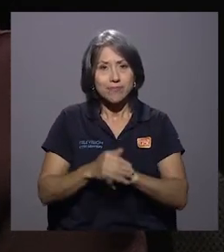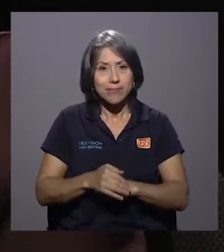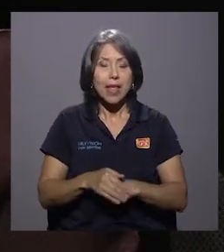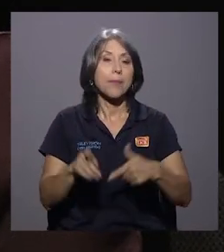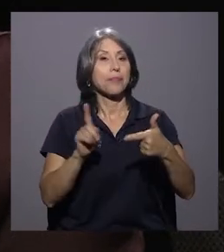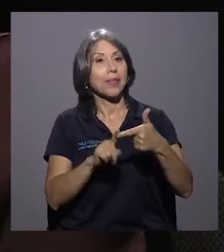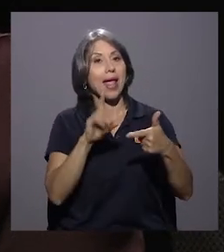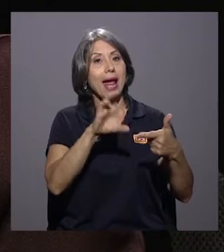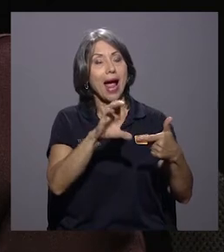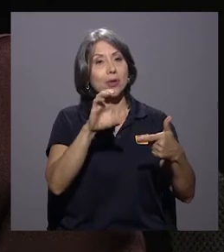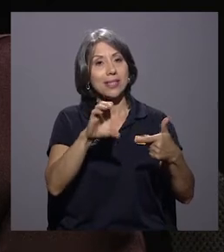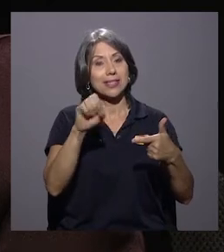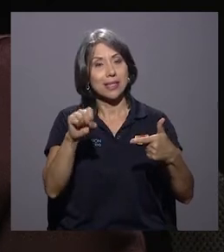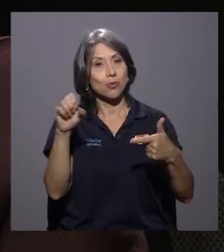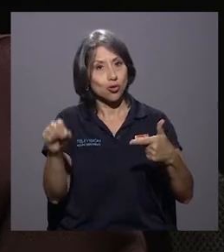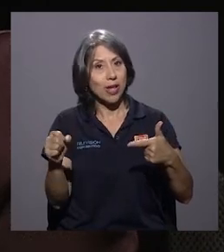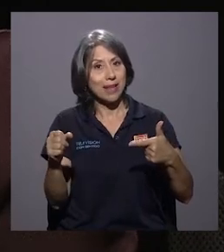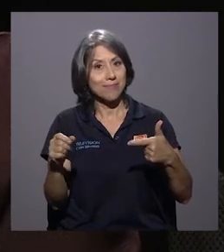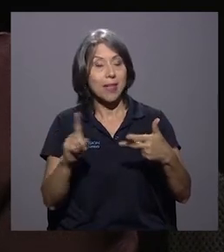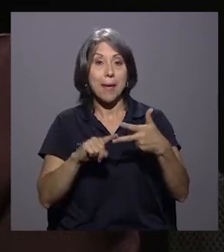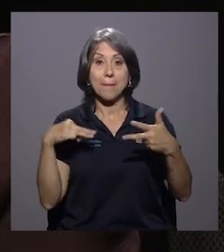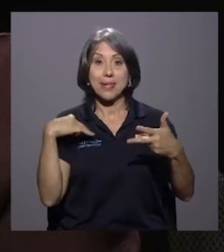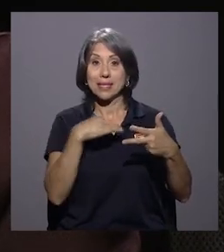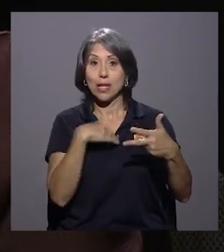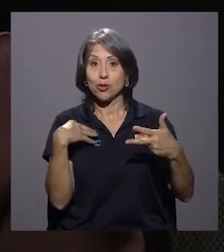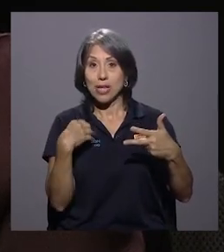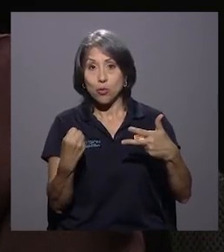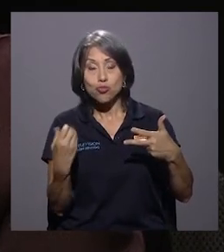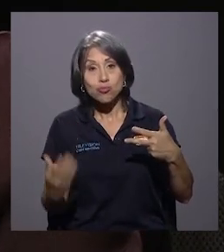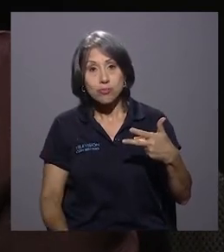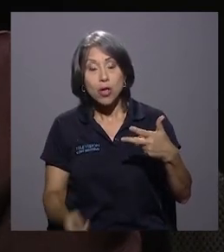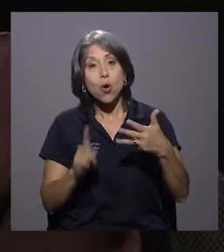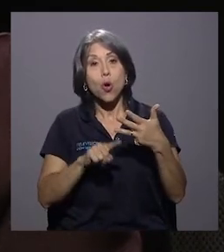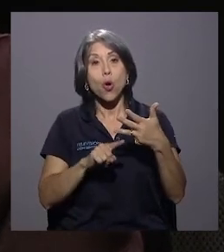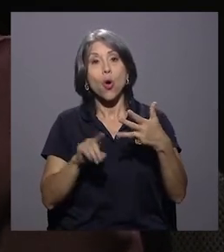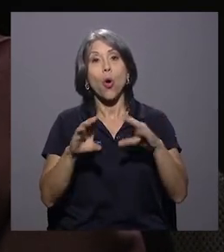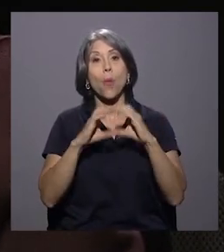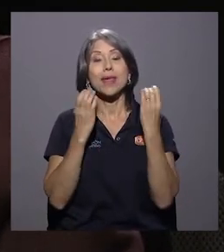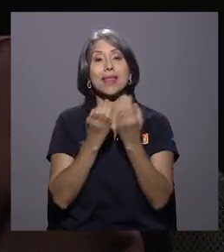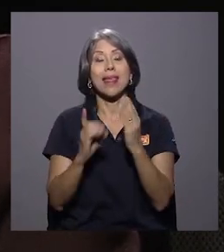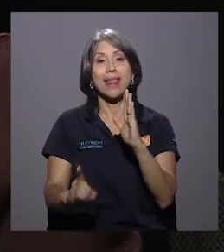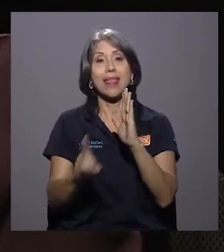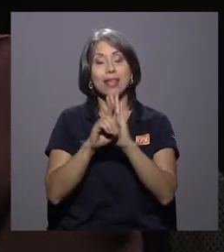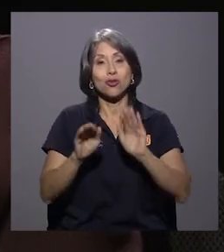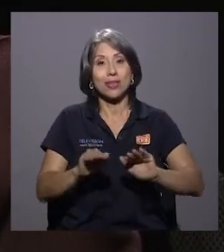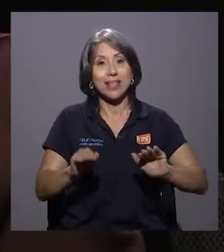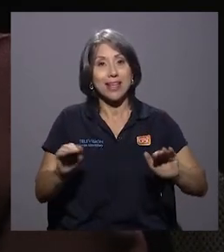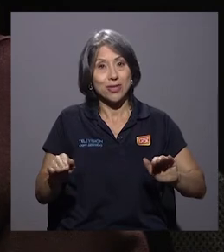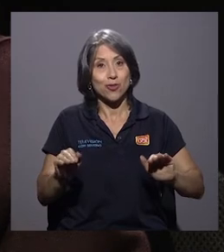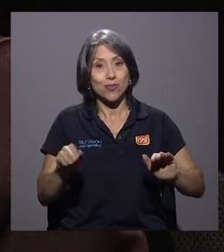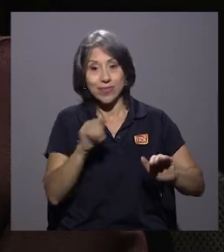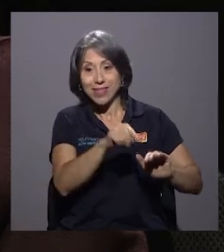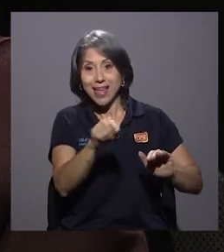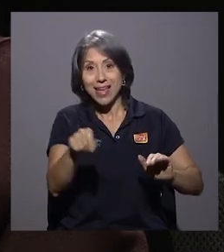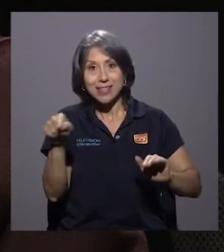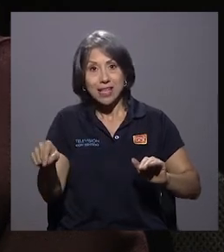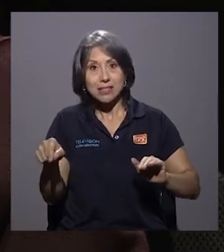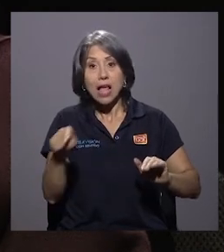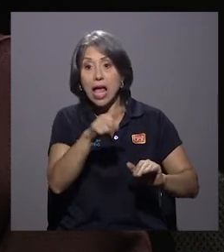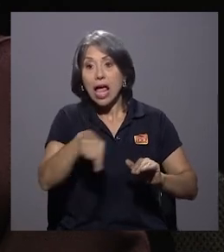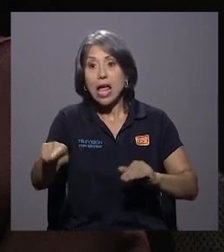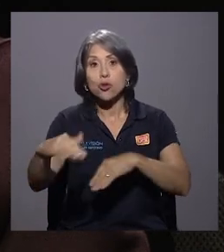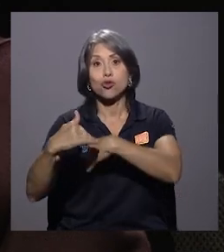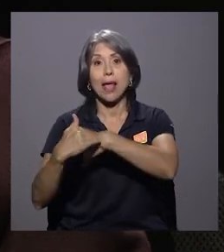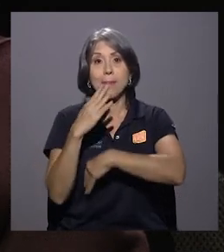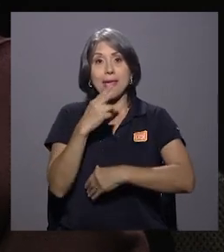La Caja Costalicencia de Seguro Social, Ministerio de Salud, Comité de Derechos del Niño, de esas dependencias que nos remiten casos